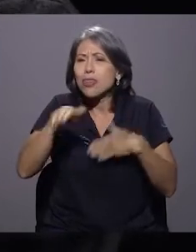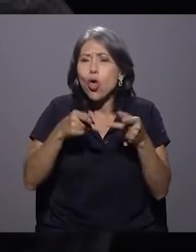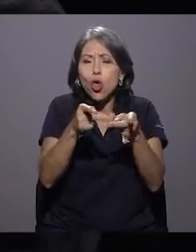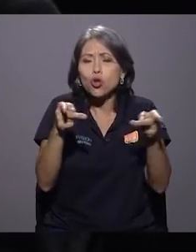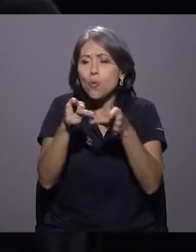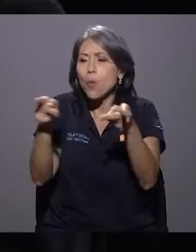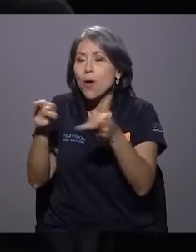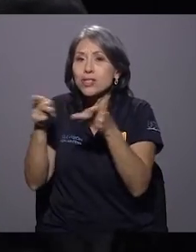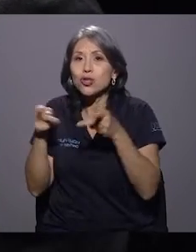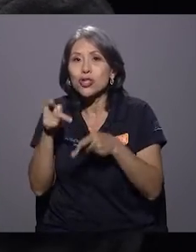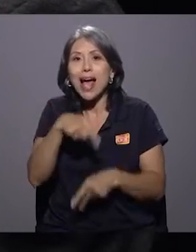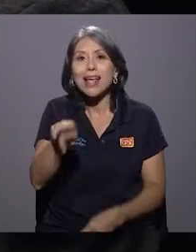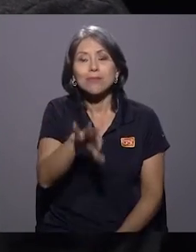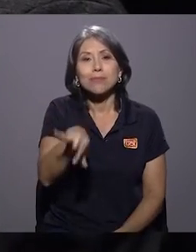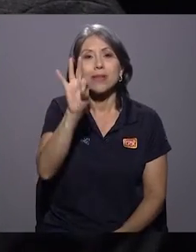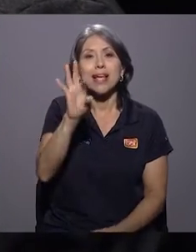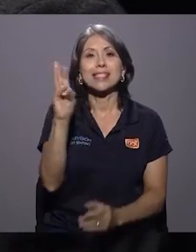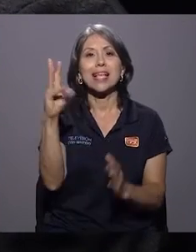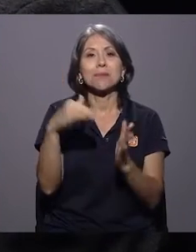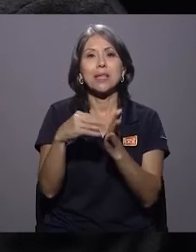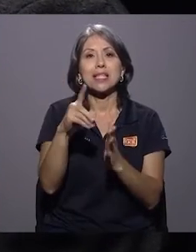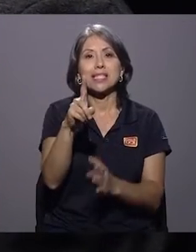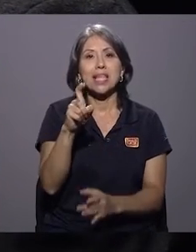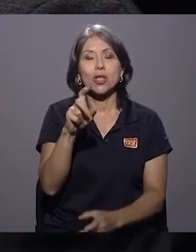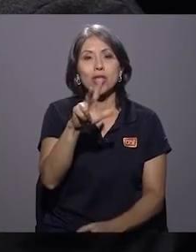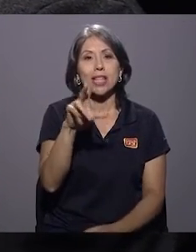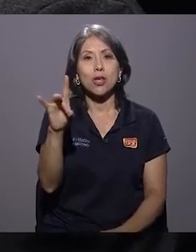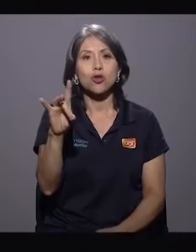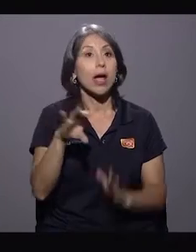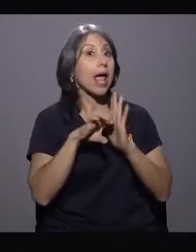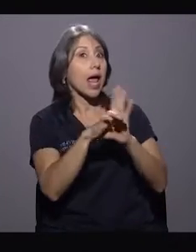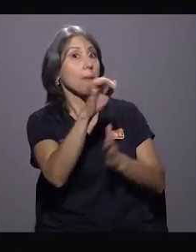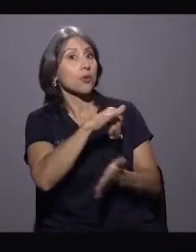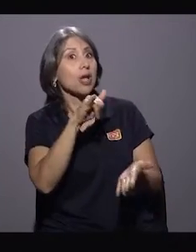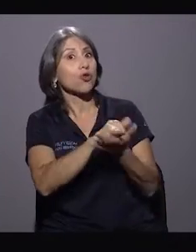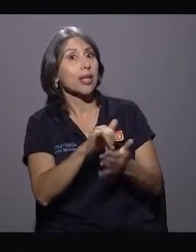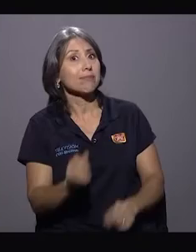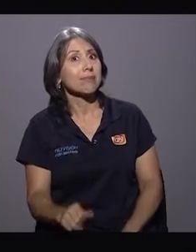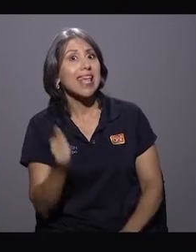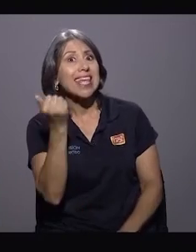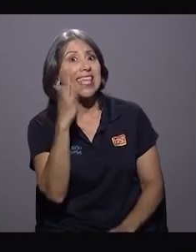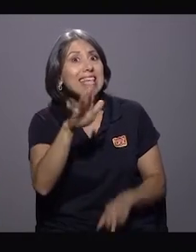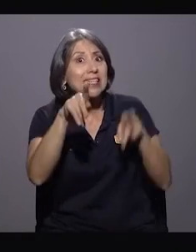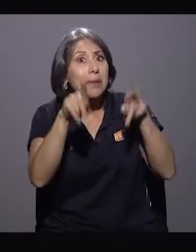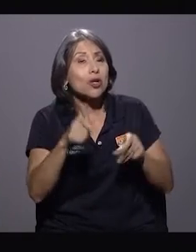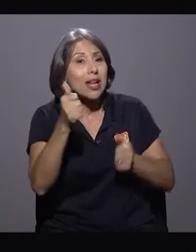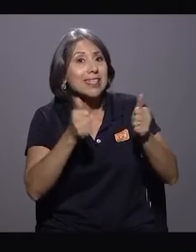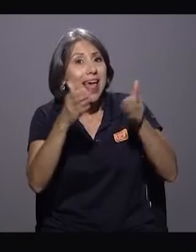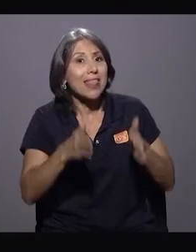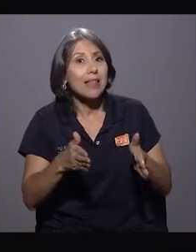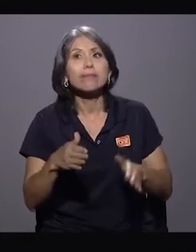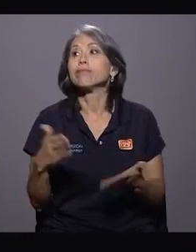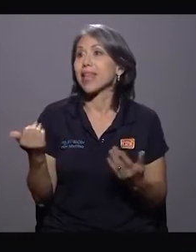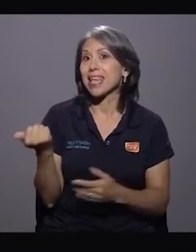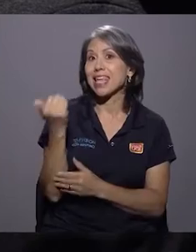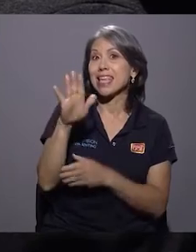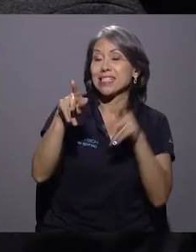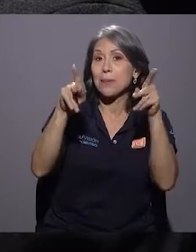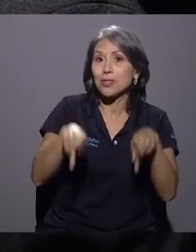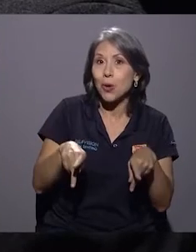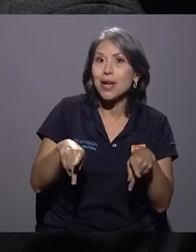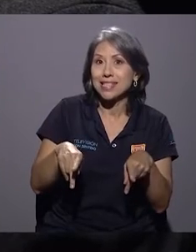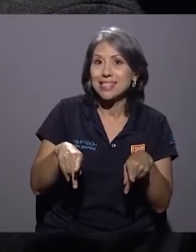elegíamos 6138. San José, un ejemplo, 15 personas. Mire, 15 personas se postularon por San José,